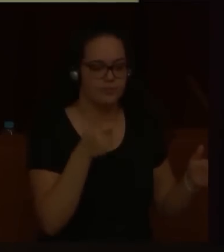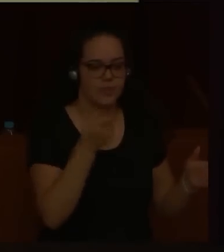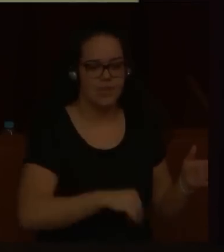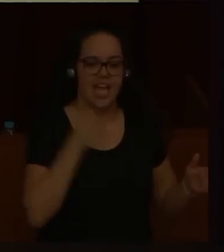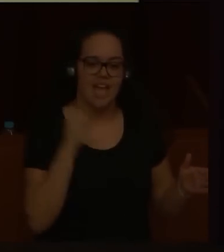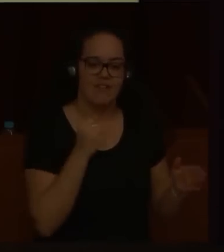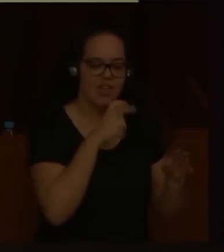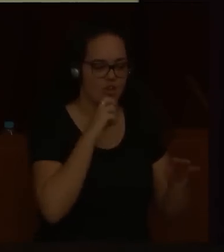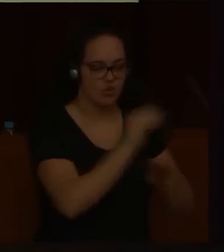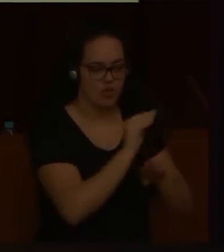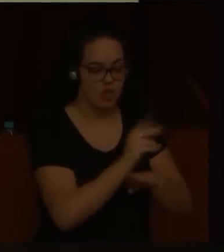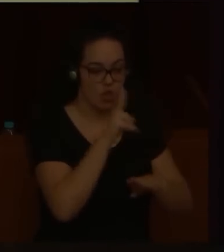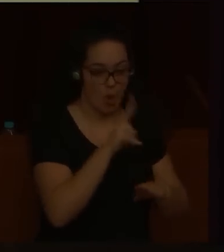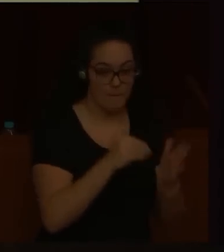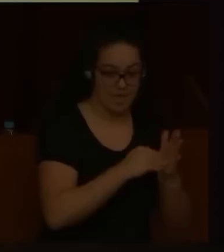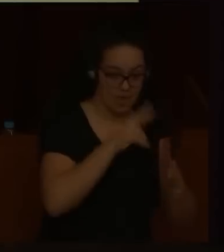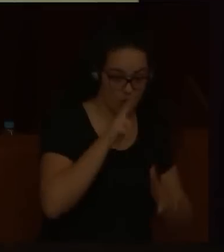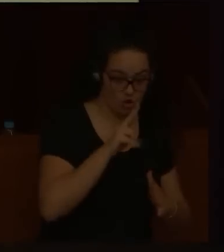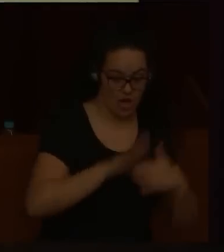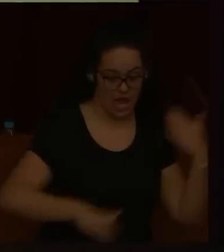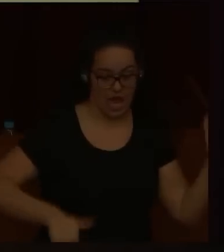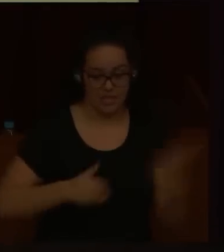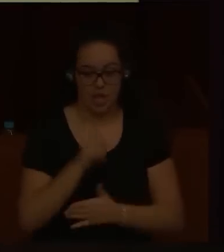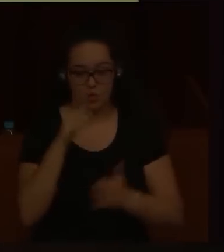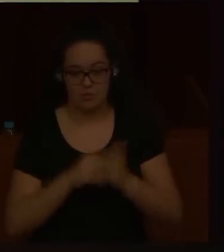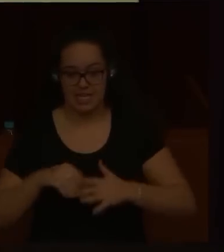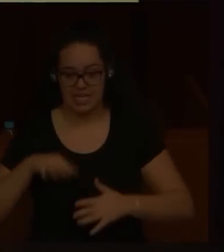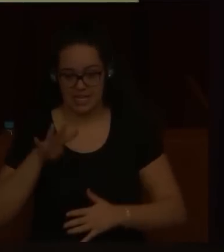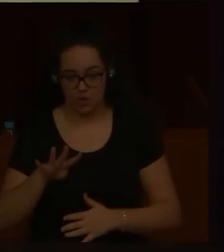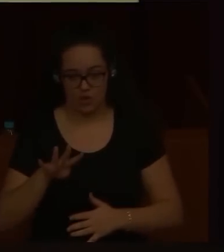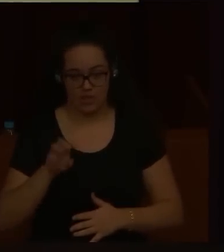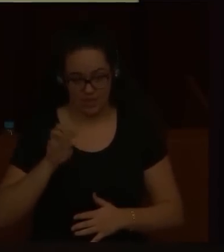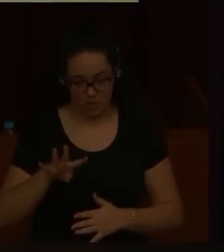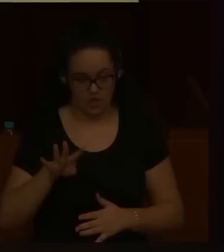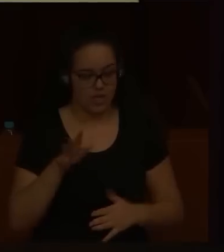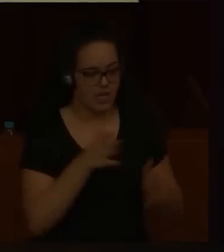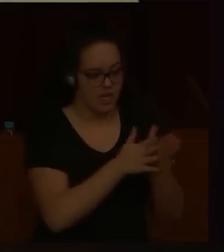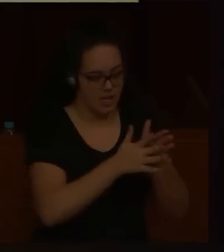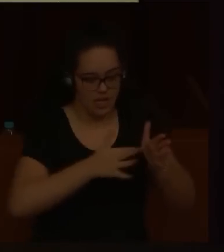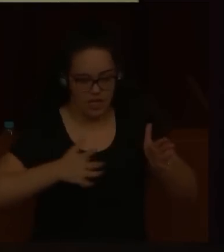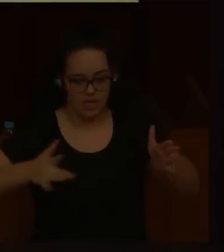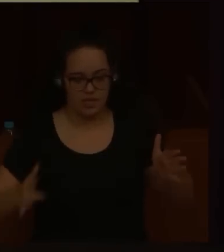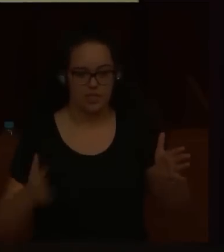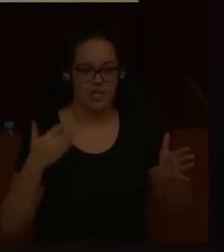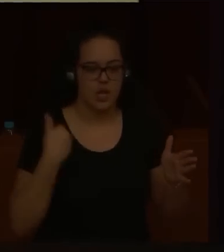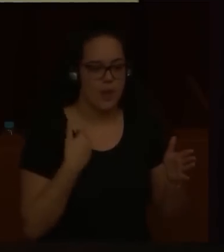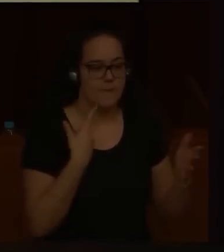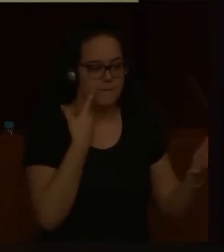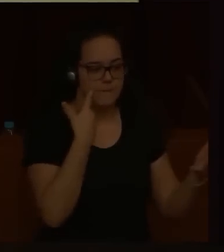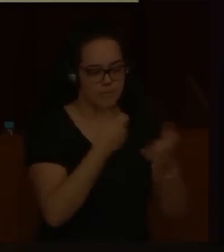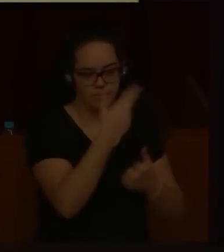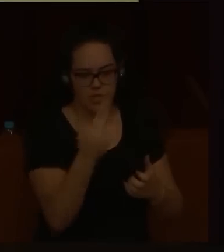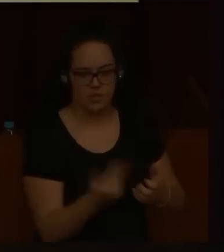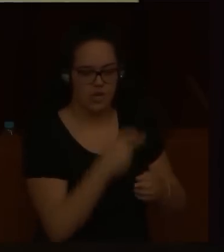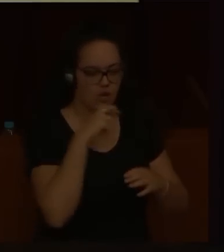conservación, desde el 2002 hasta el 2014, fue jefe de conservación de pintura del siglo XIX del Museo